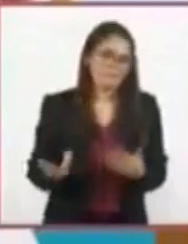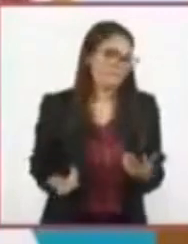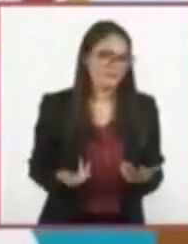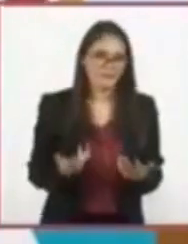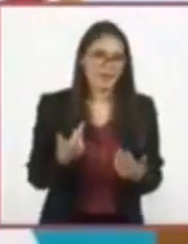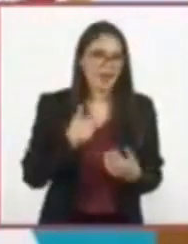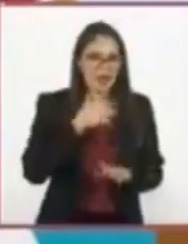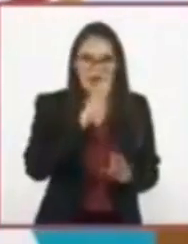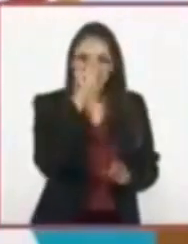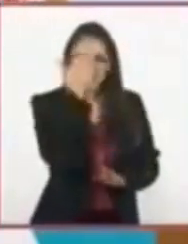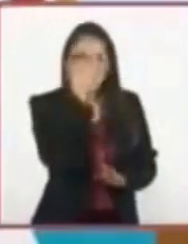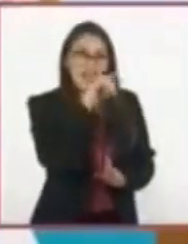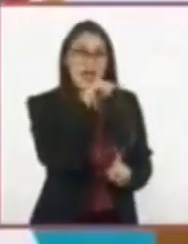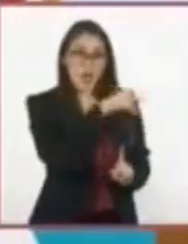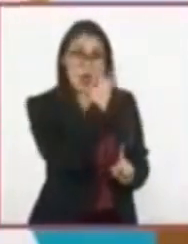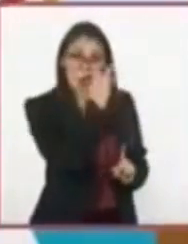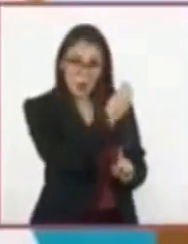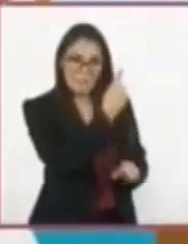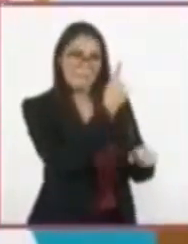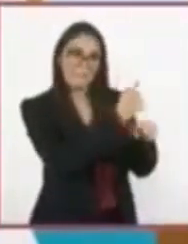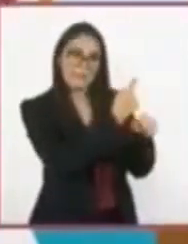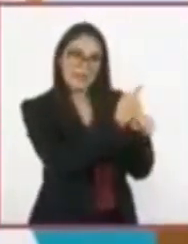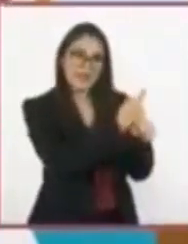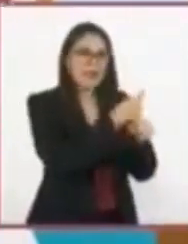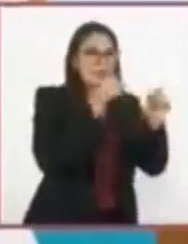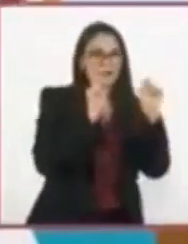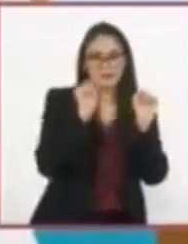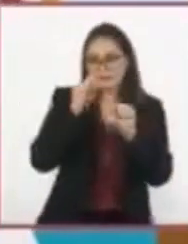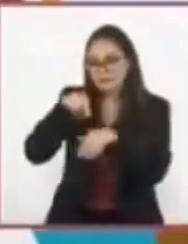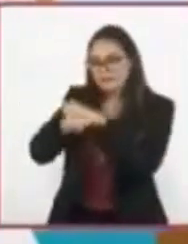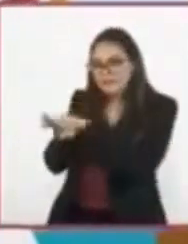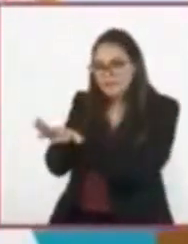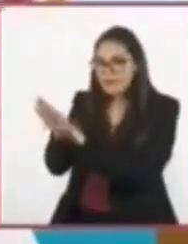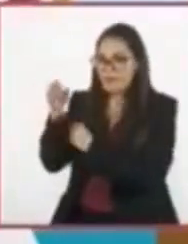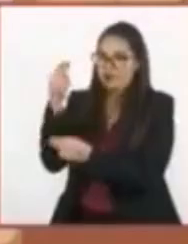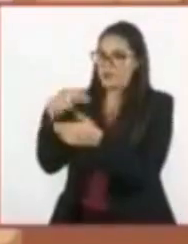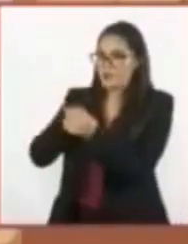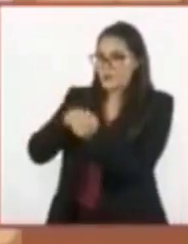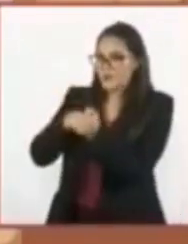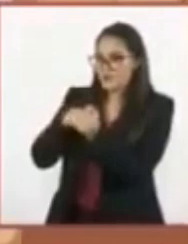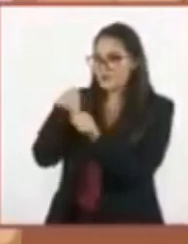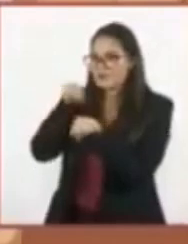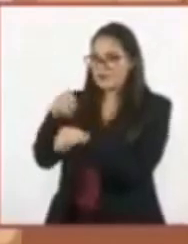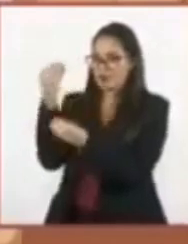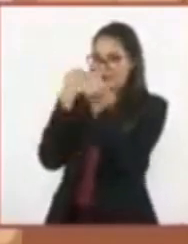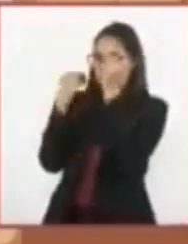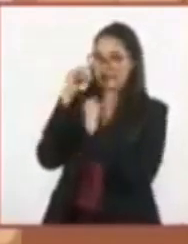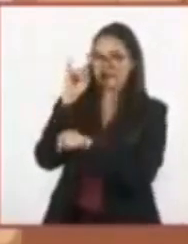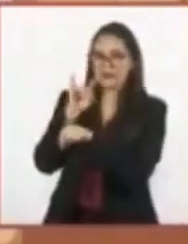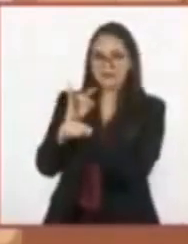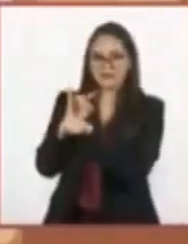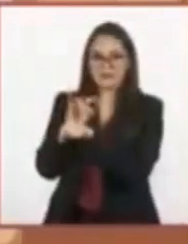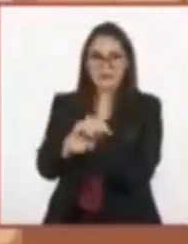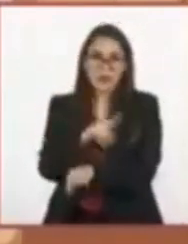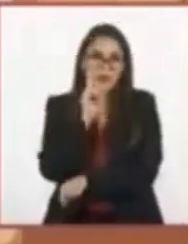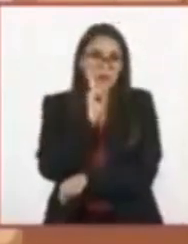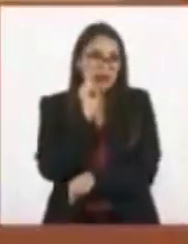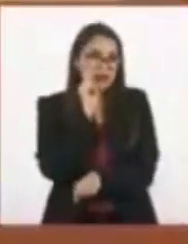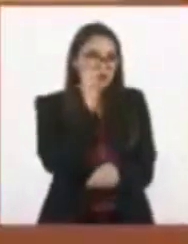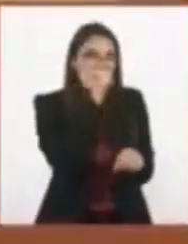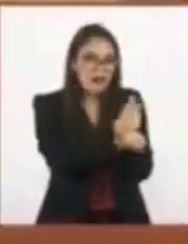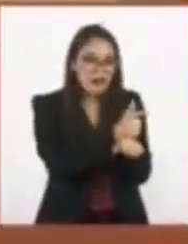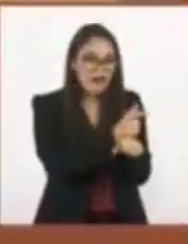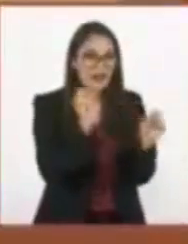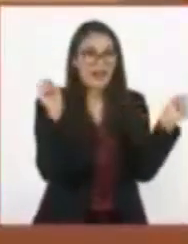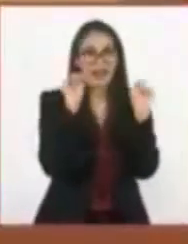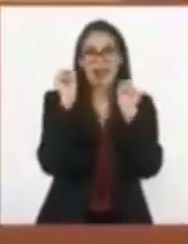sabía, lo sabía. El lobo llegó primero, esconde a la abuelita en el clóset y se disfraza como ella. Caperucita descubre al lobo, él la corretea,